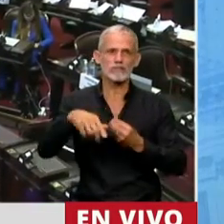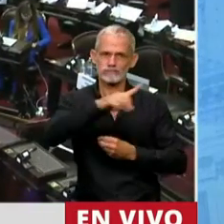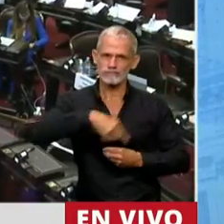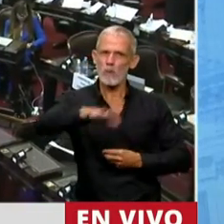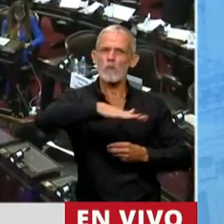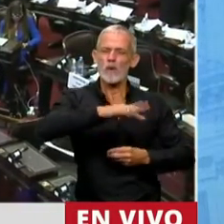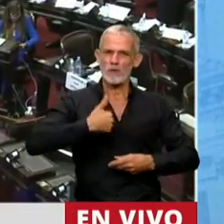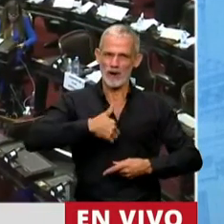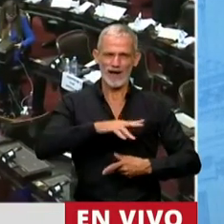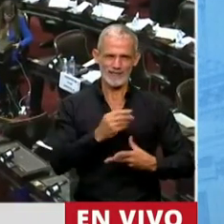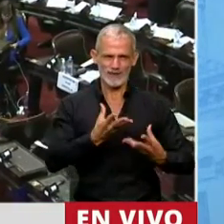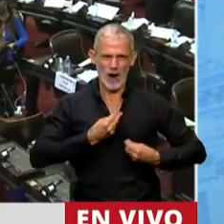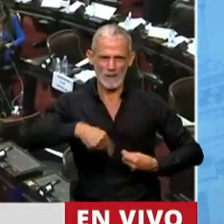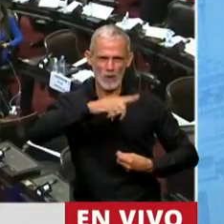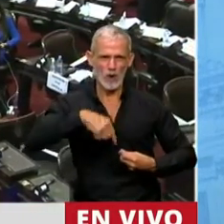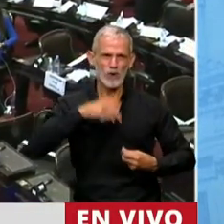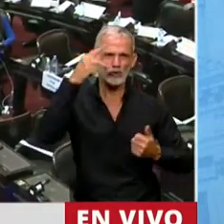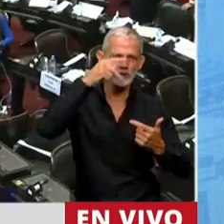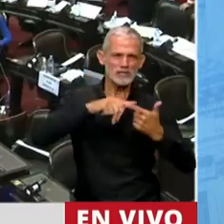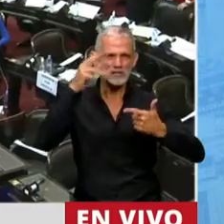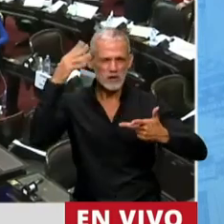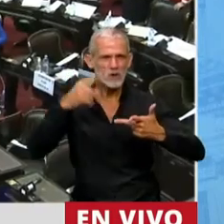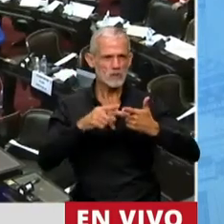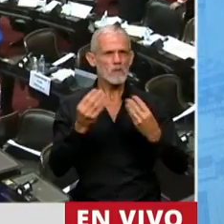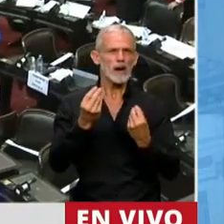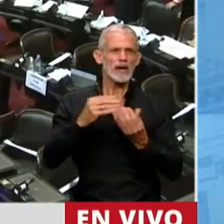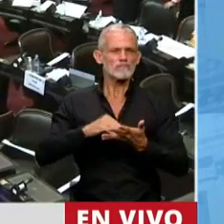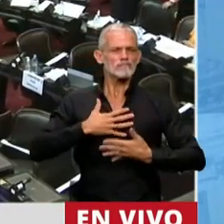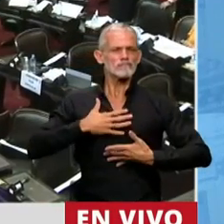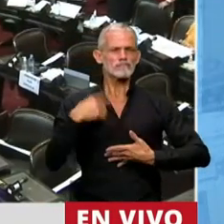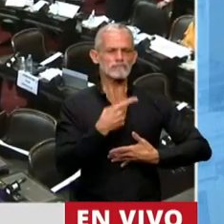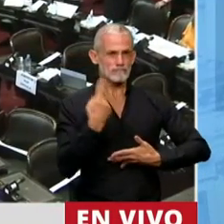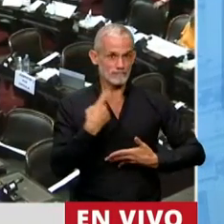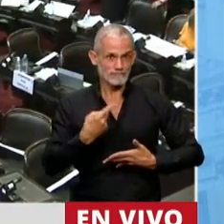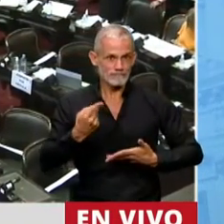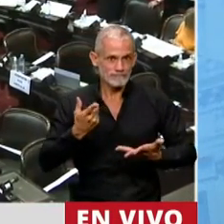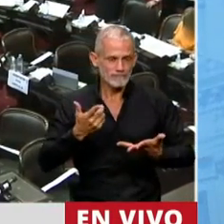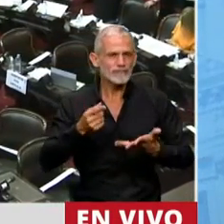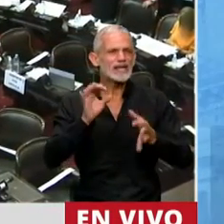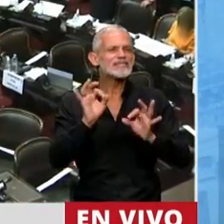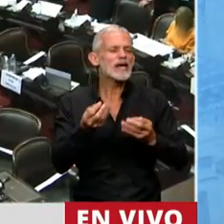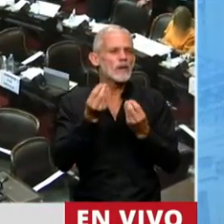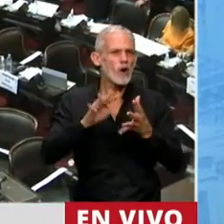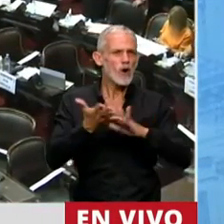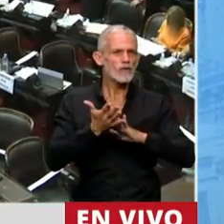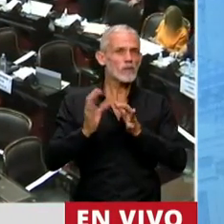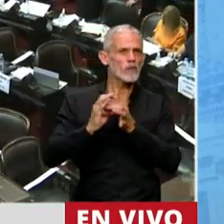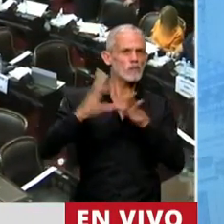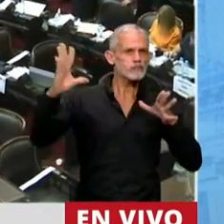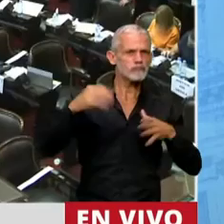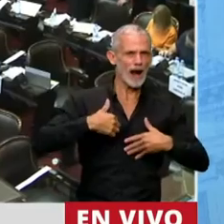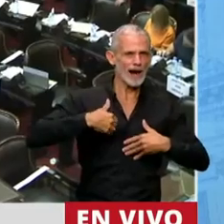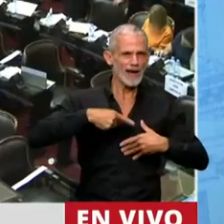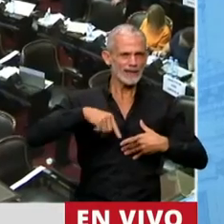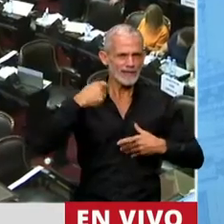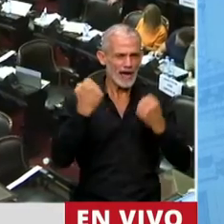todo el pueblo, lo hicimos en aras de buscar la soberanía política, sabíamos que estábamos de esta manera consolidando la independencia económica